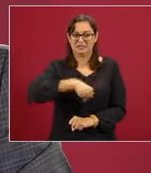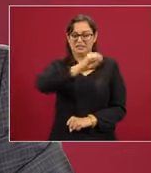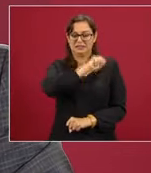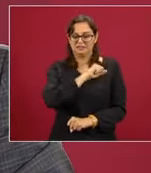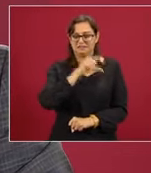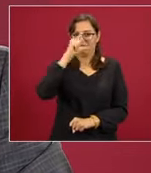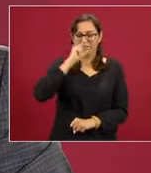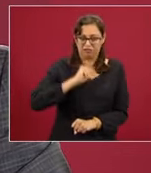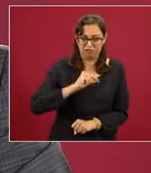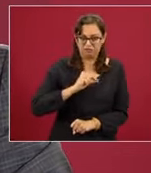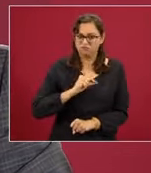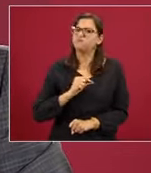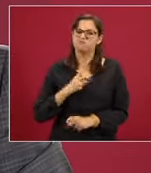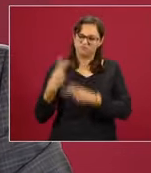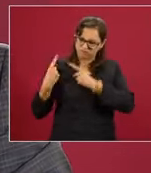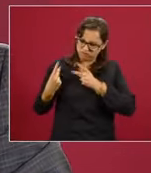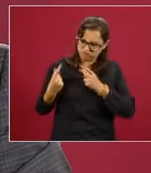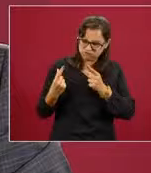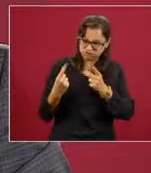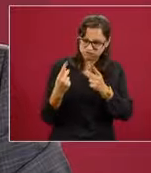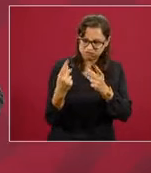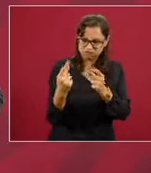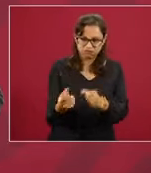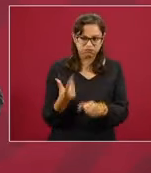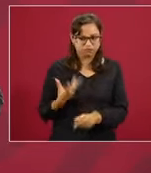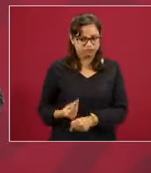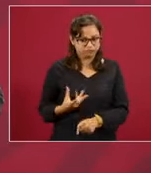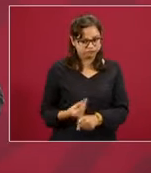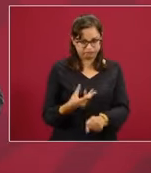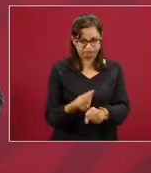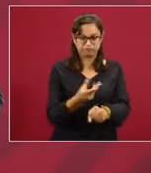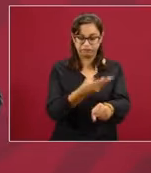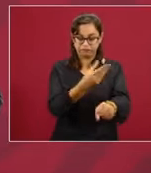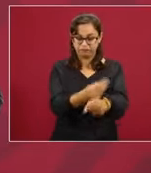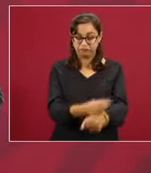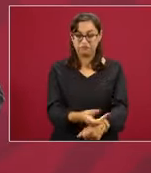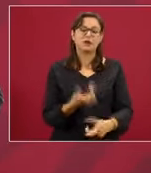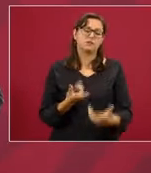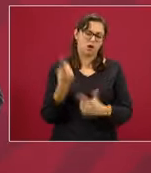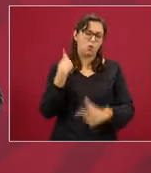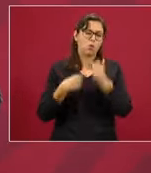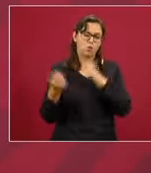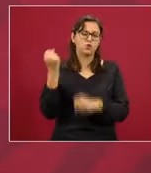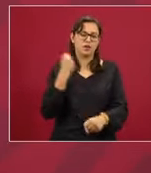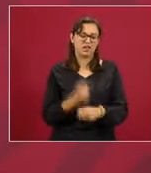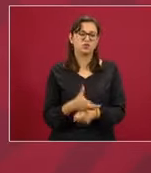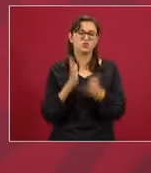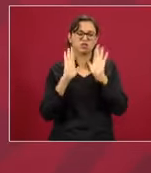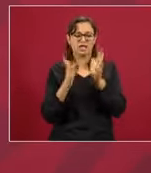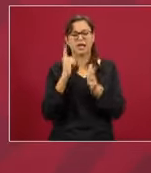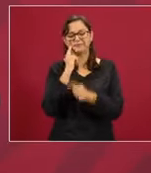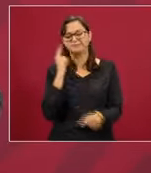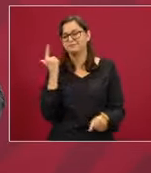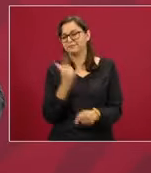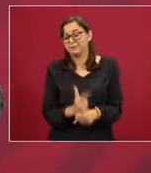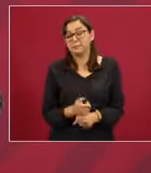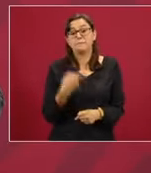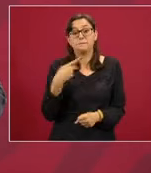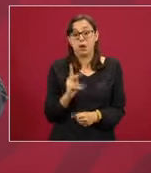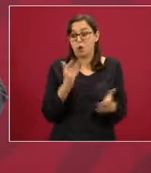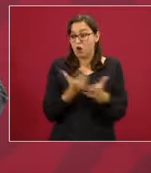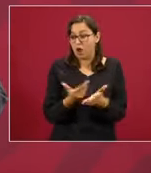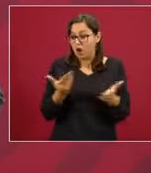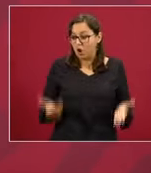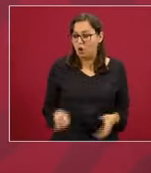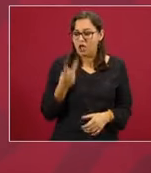para poder conocer lo que ya habíamos comunicado desde hace un año y ya aquí a dos años conocemos ya